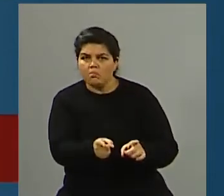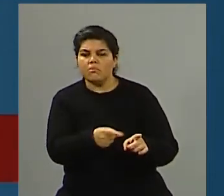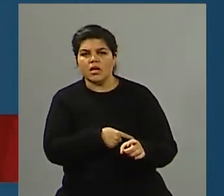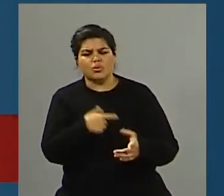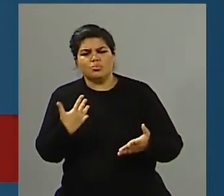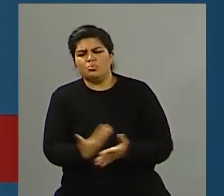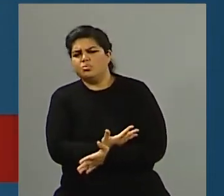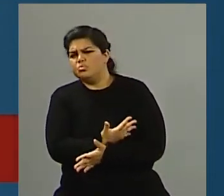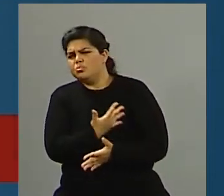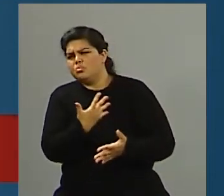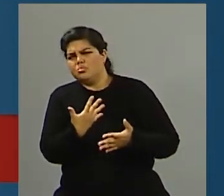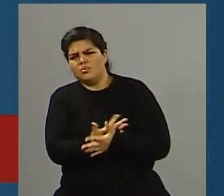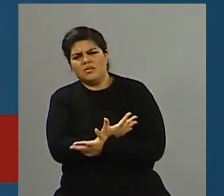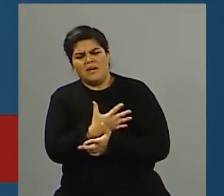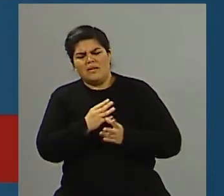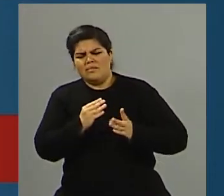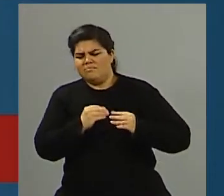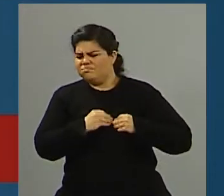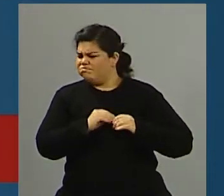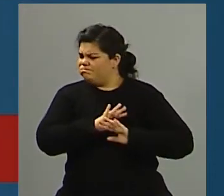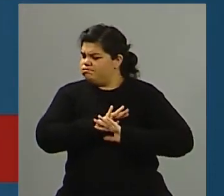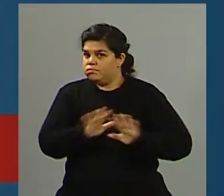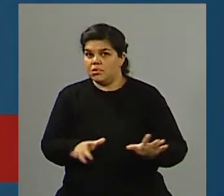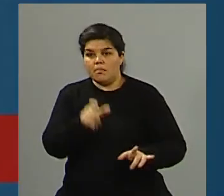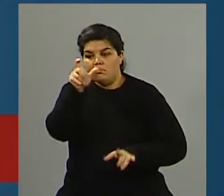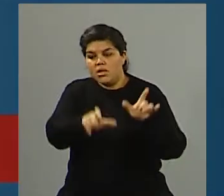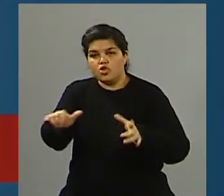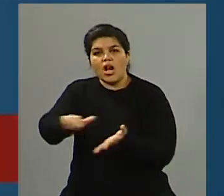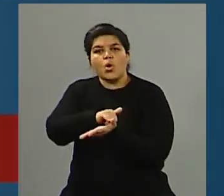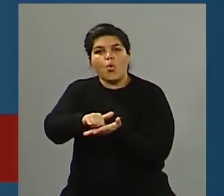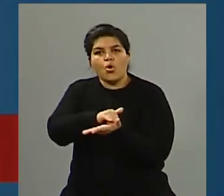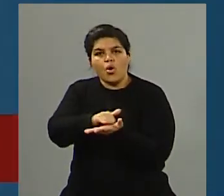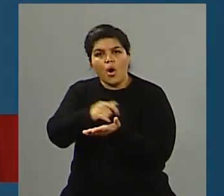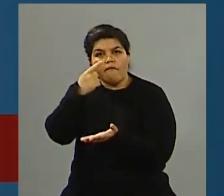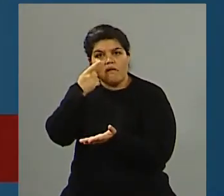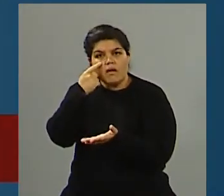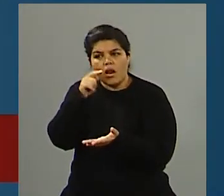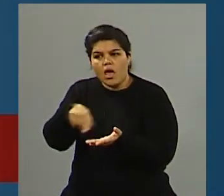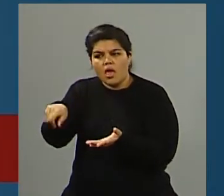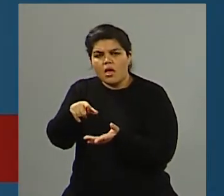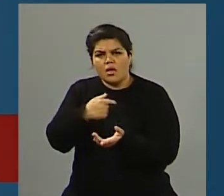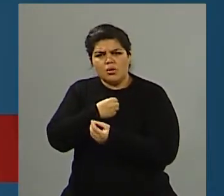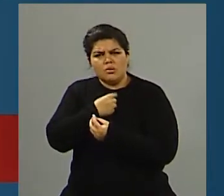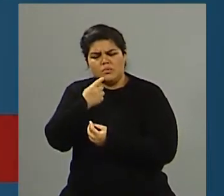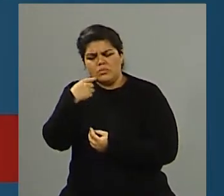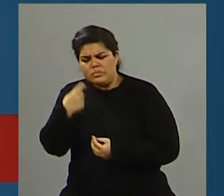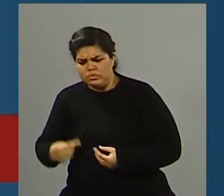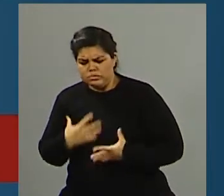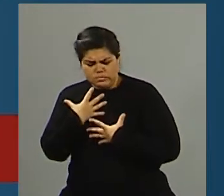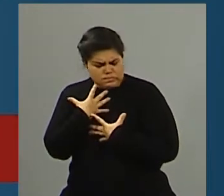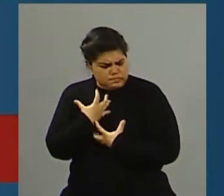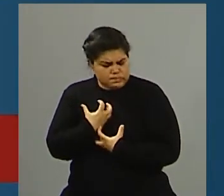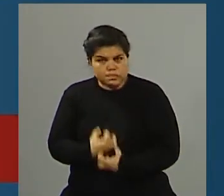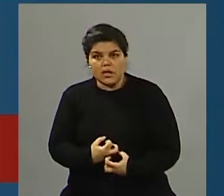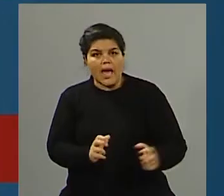nozorquino, que no se emocione y no se entristezca cuando vea alguna imagen o vea algo que